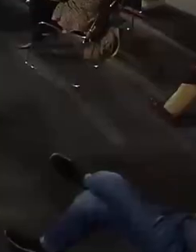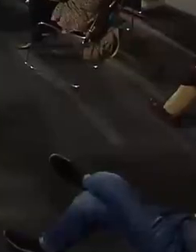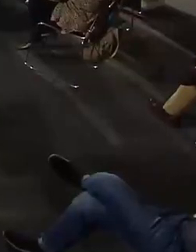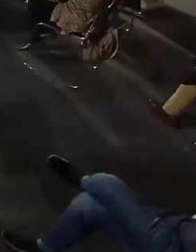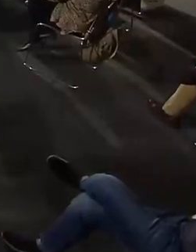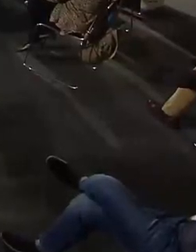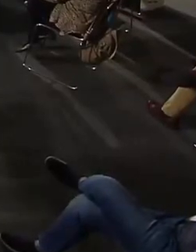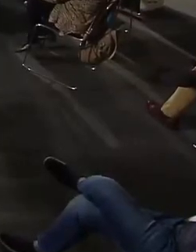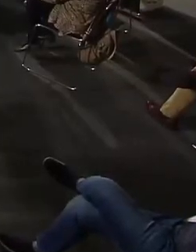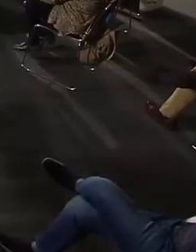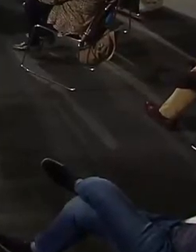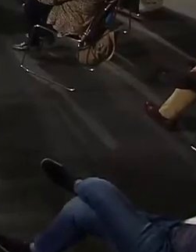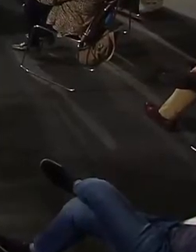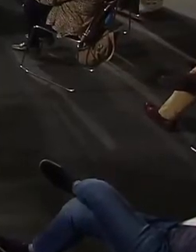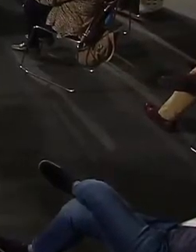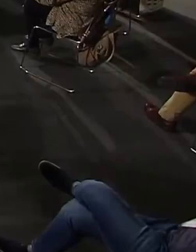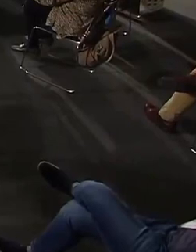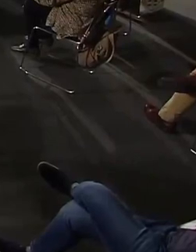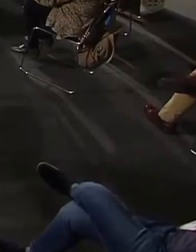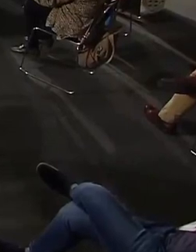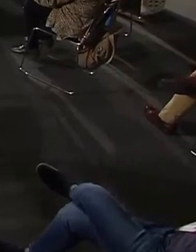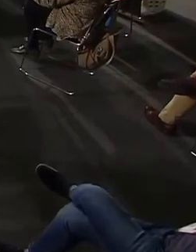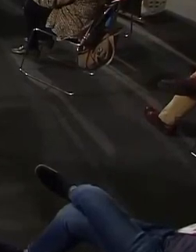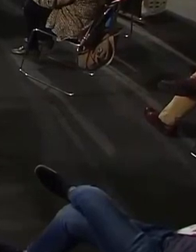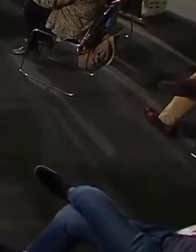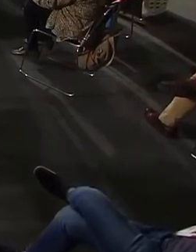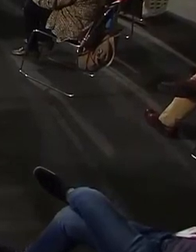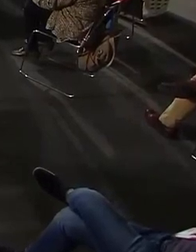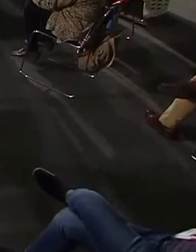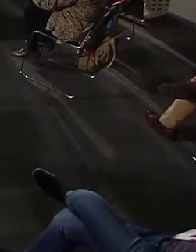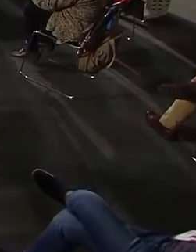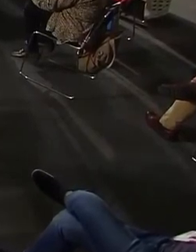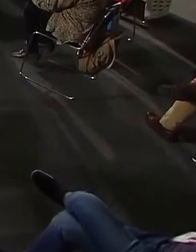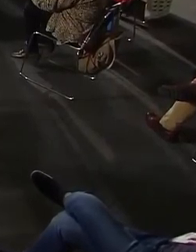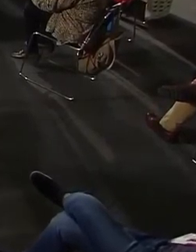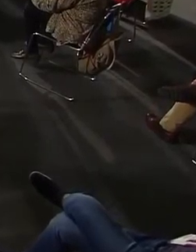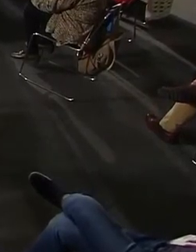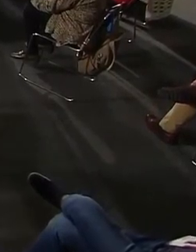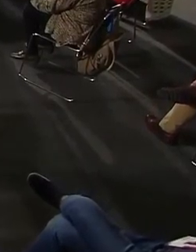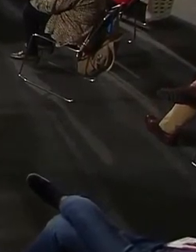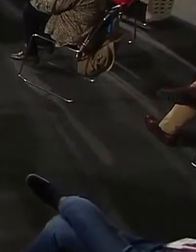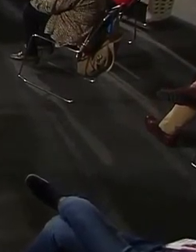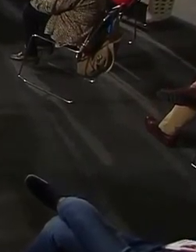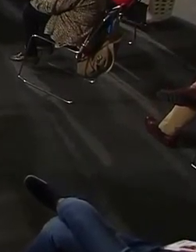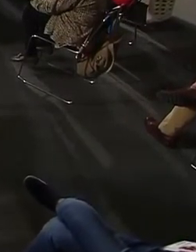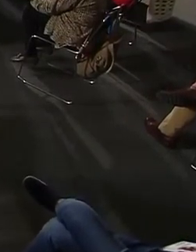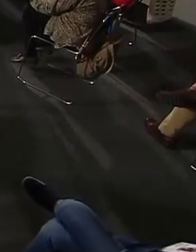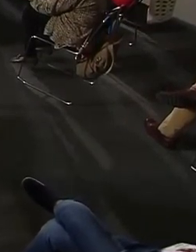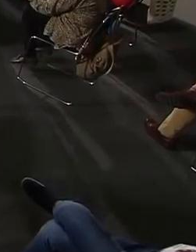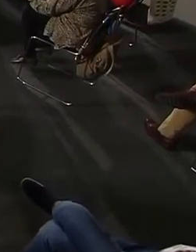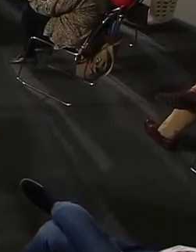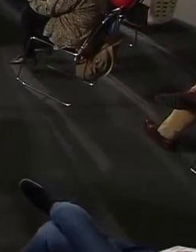muy contradictorios, porque